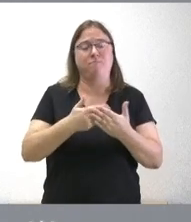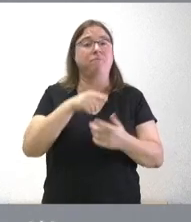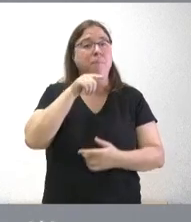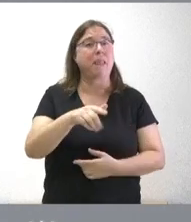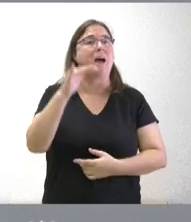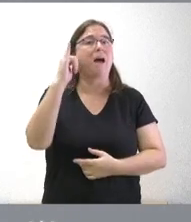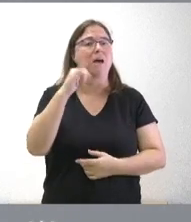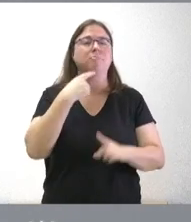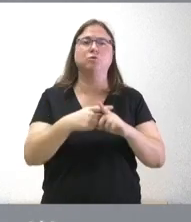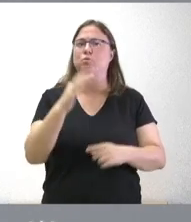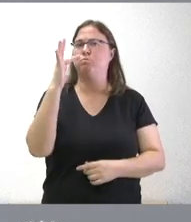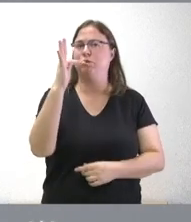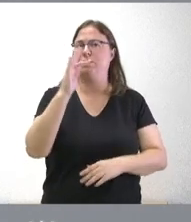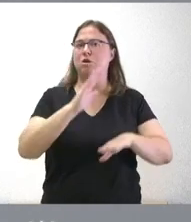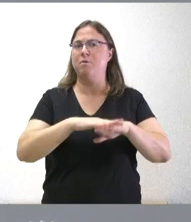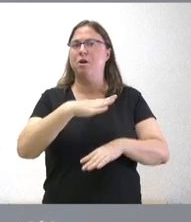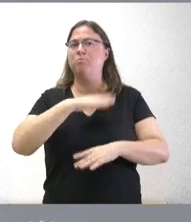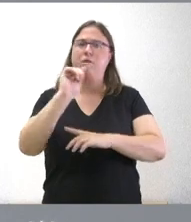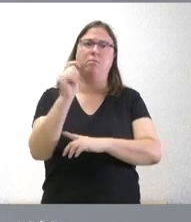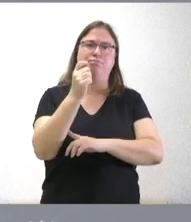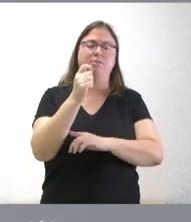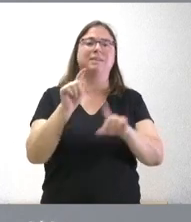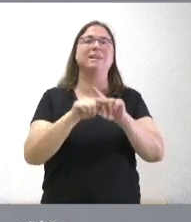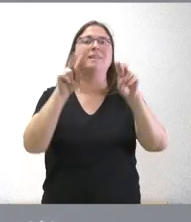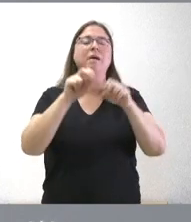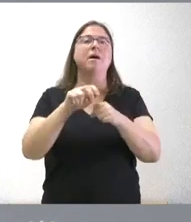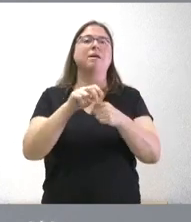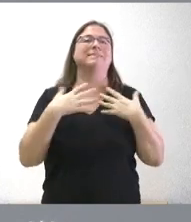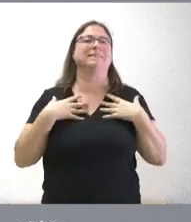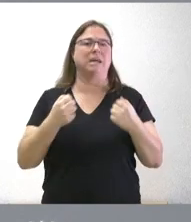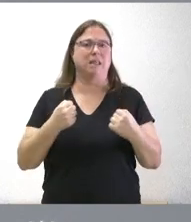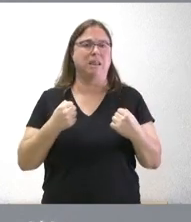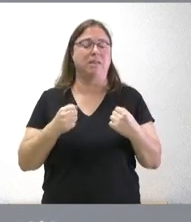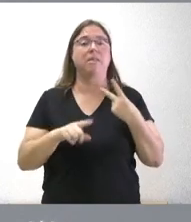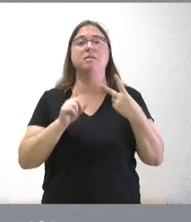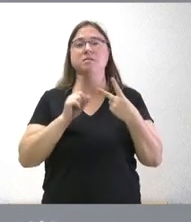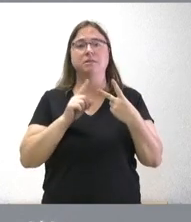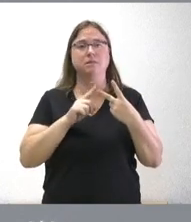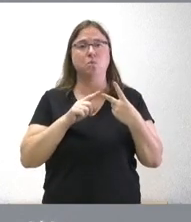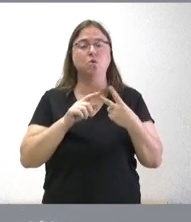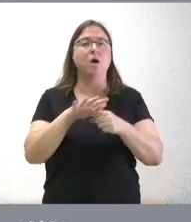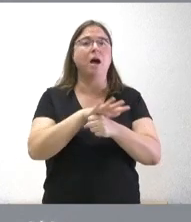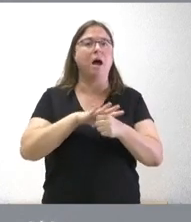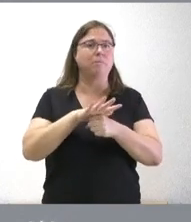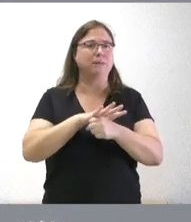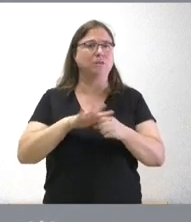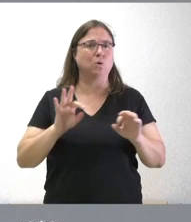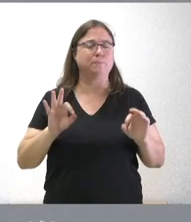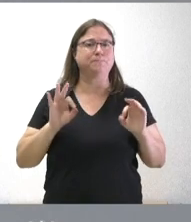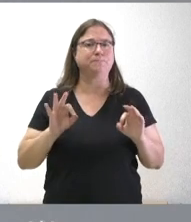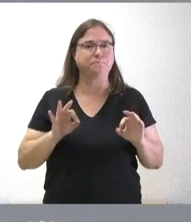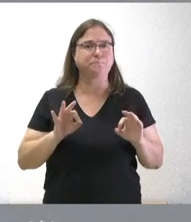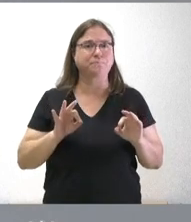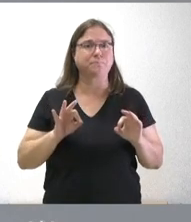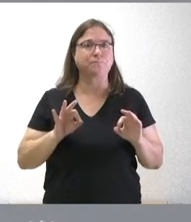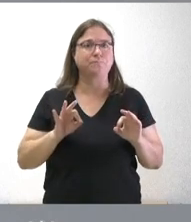elementos positivos para que podamos llegar a acuerdos en el ámbito de la sanidad en segundo lugar en el ámbito de la